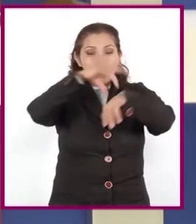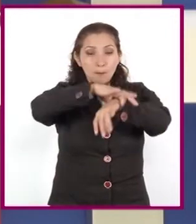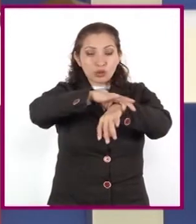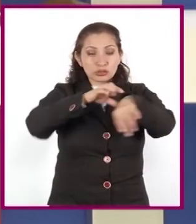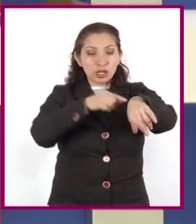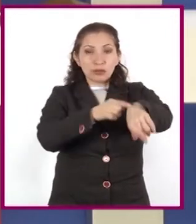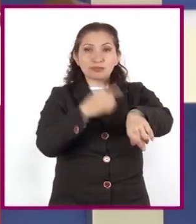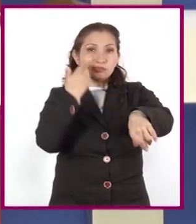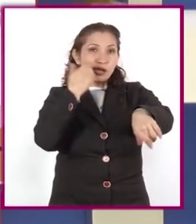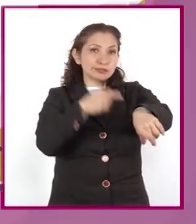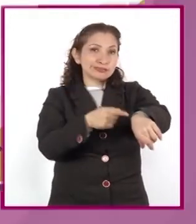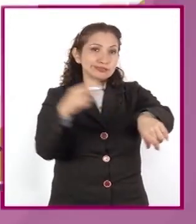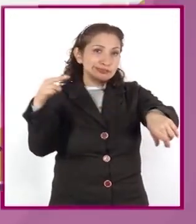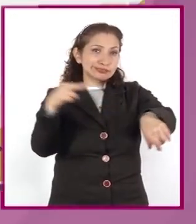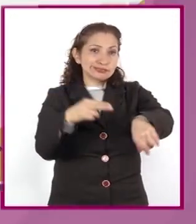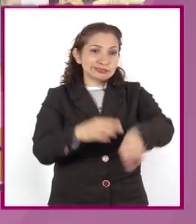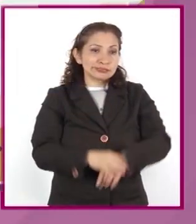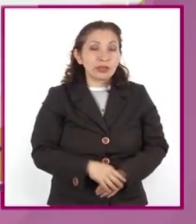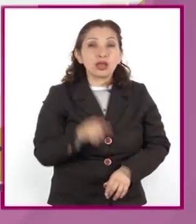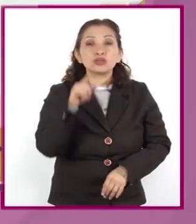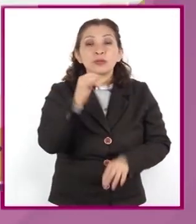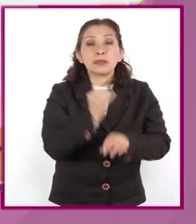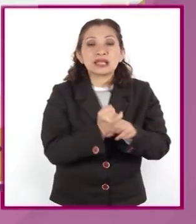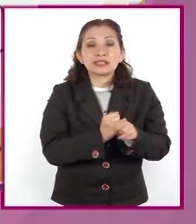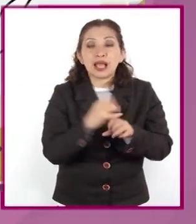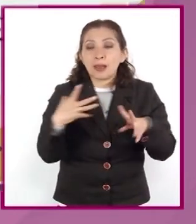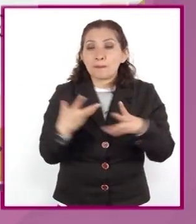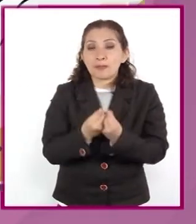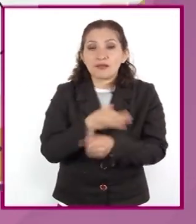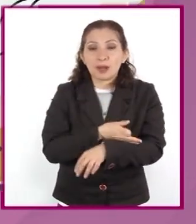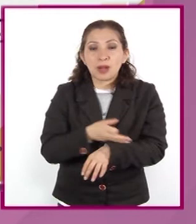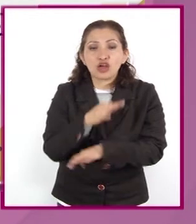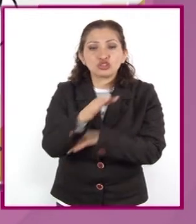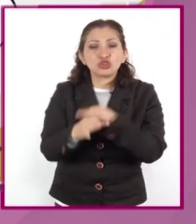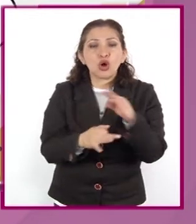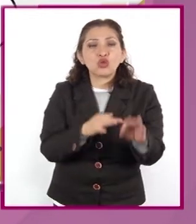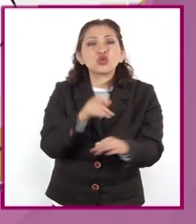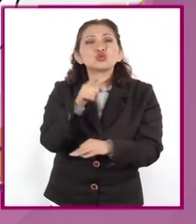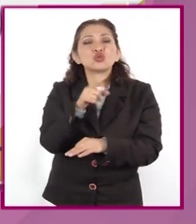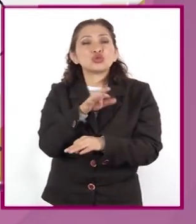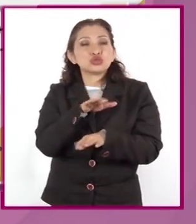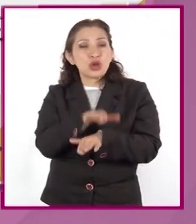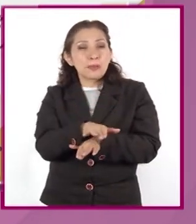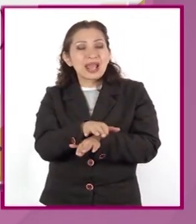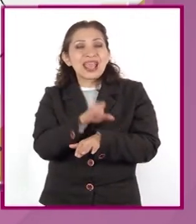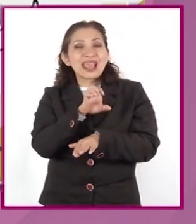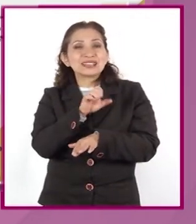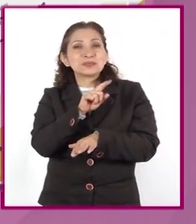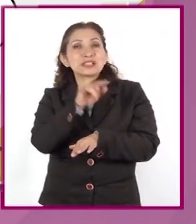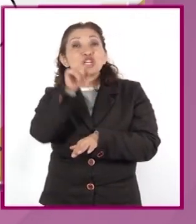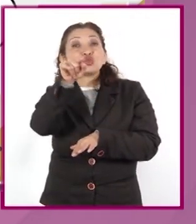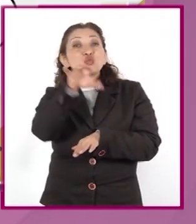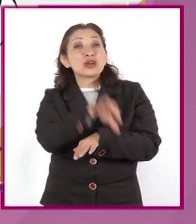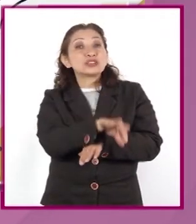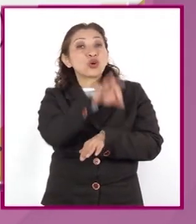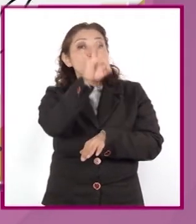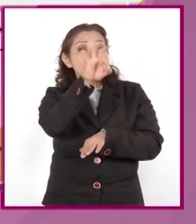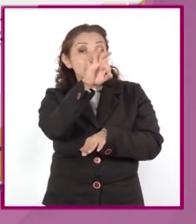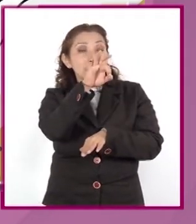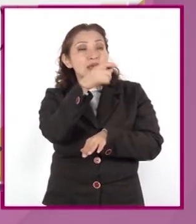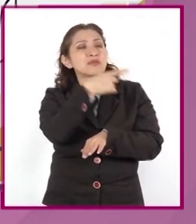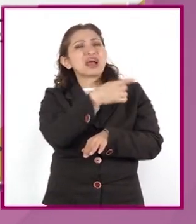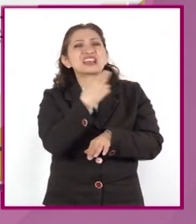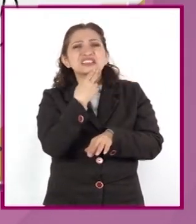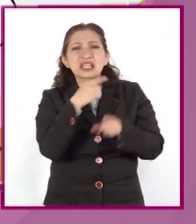que quieran llevar. Investiguen en familia todo lo que puedan sobre la especie que seleccionaron, su